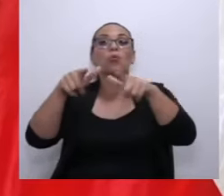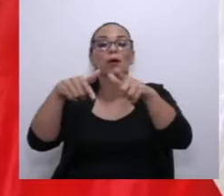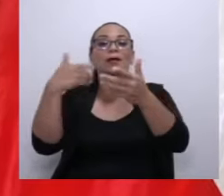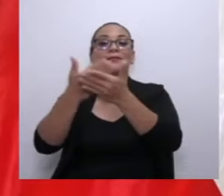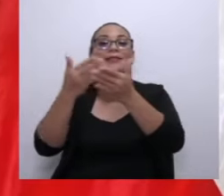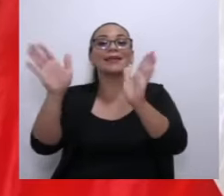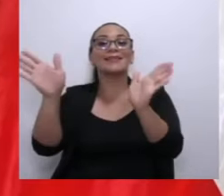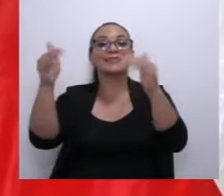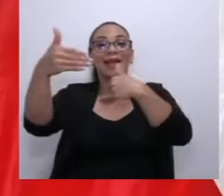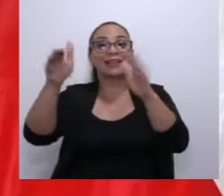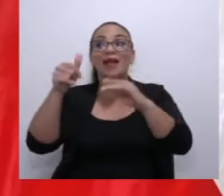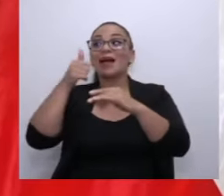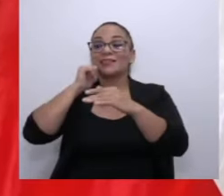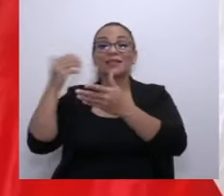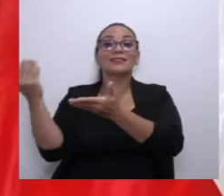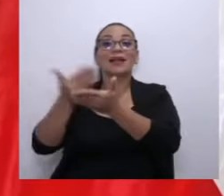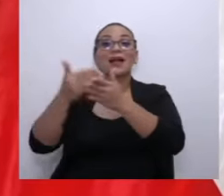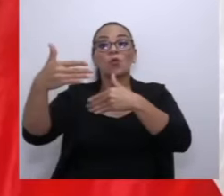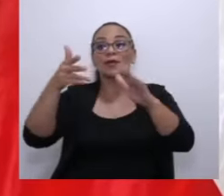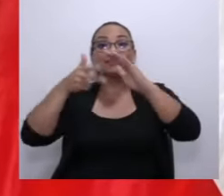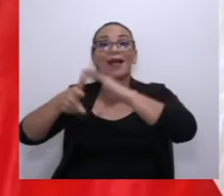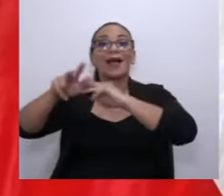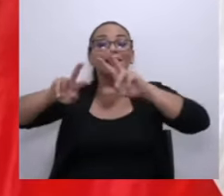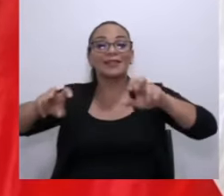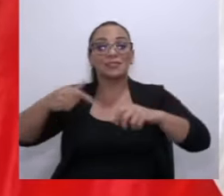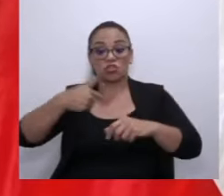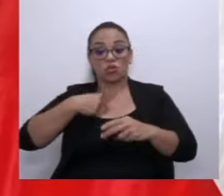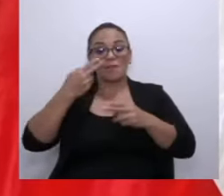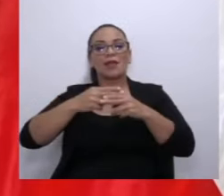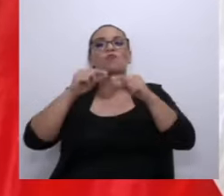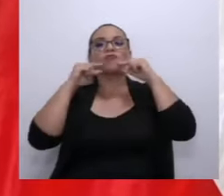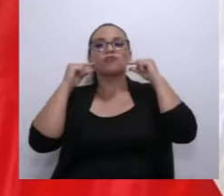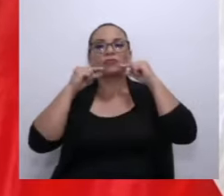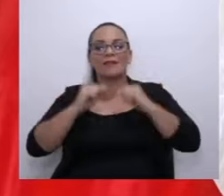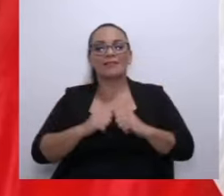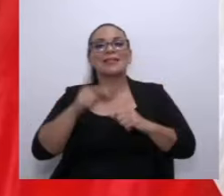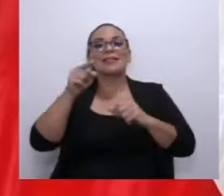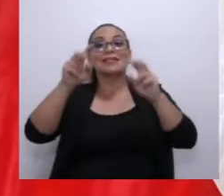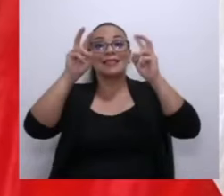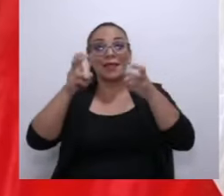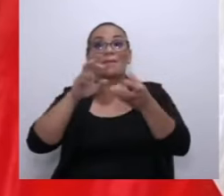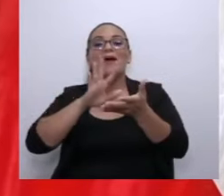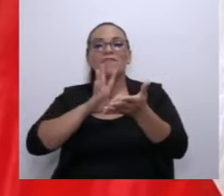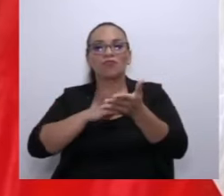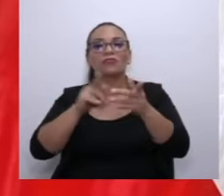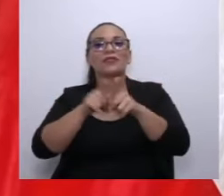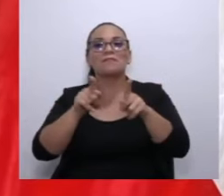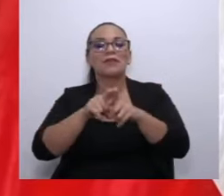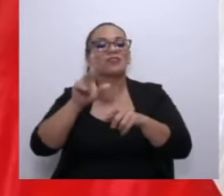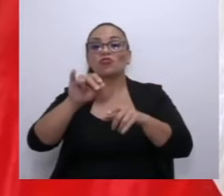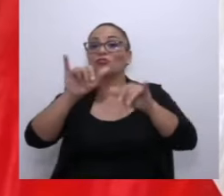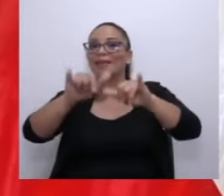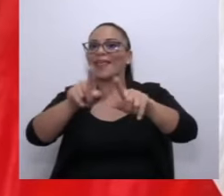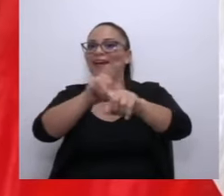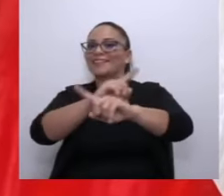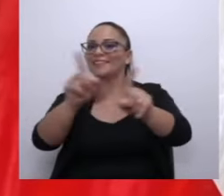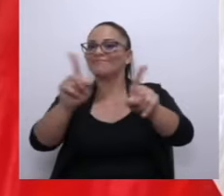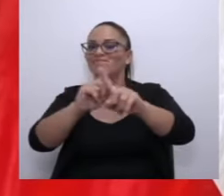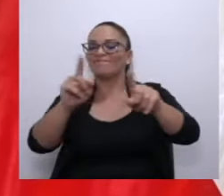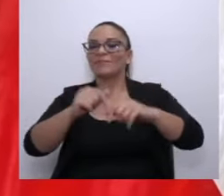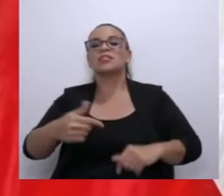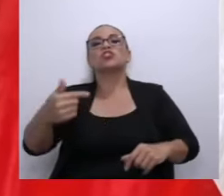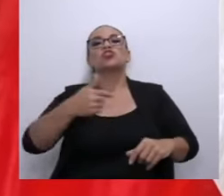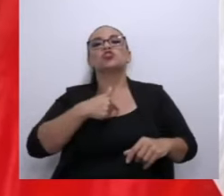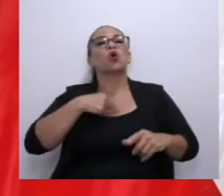Porque me llamo Rodrigo Chávez, este tema del arroz no se va a quedar así, porque yo